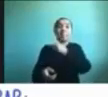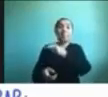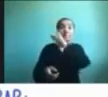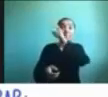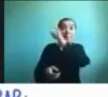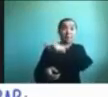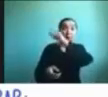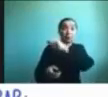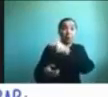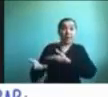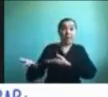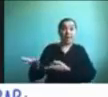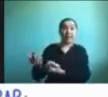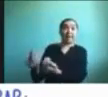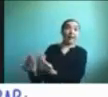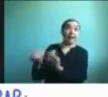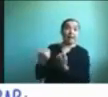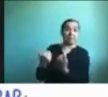software a utilizar